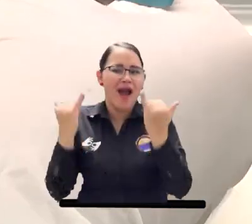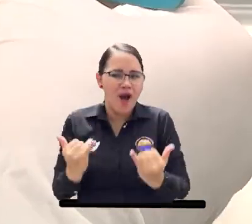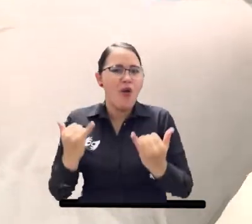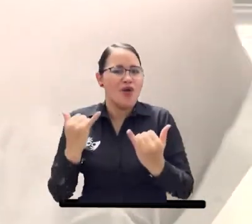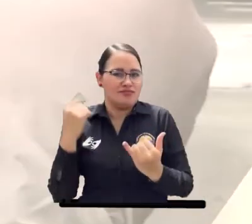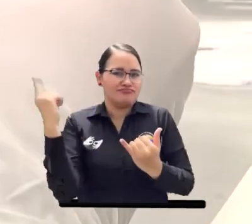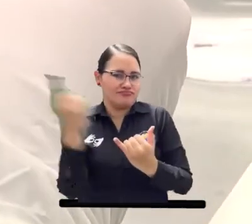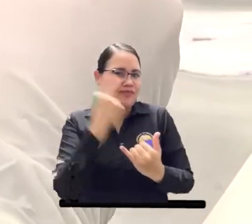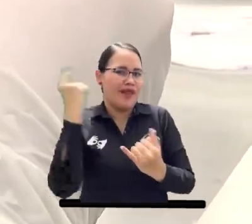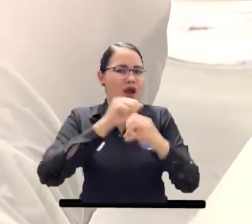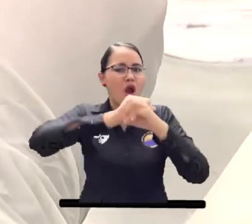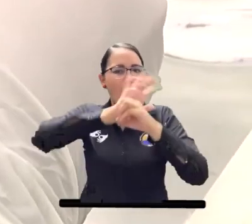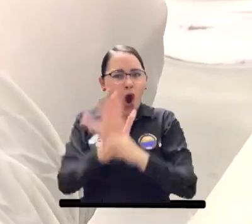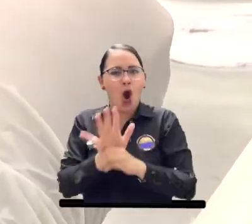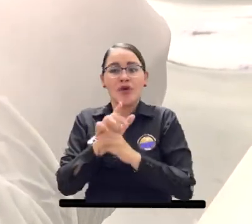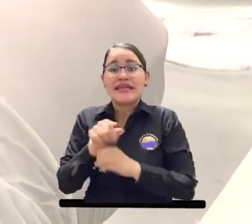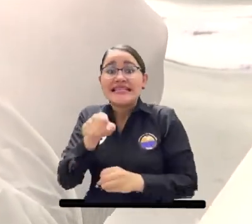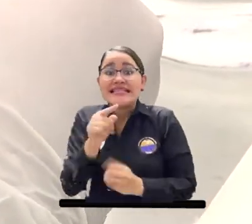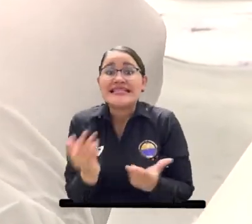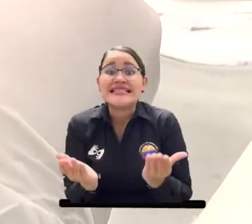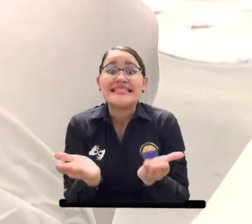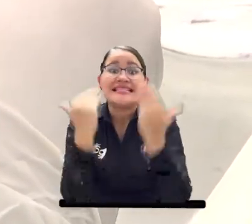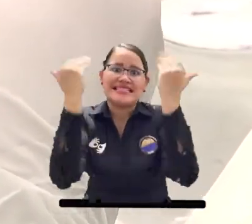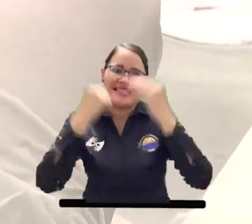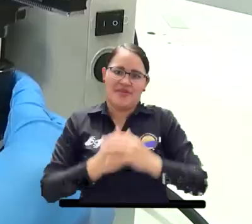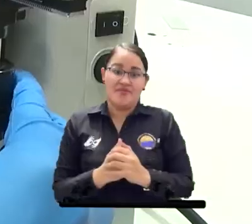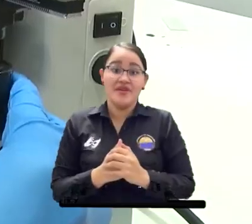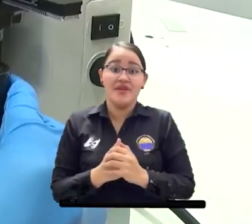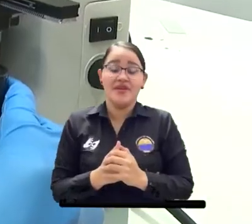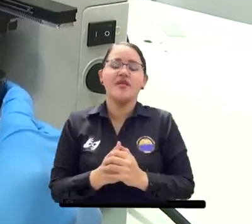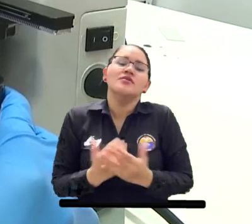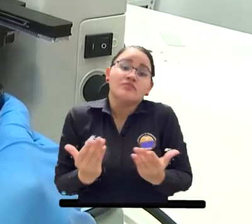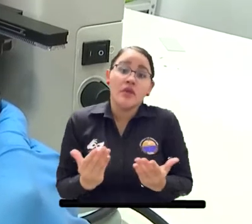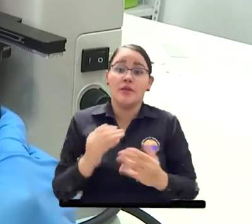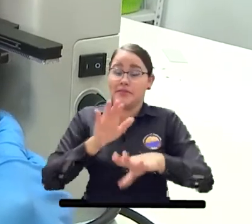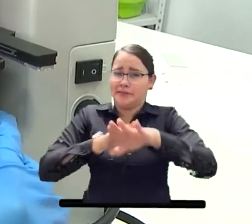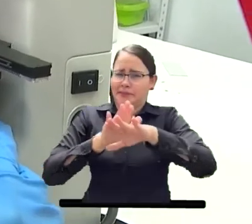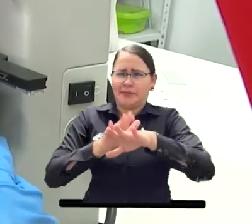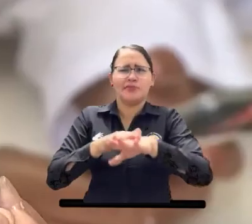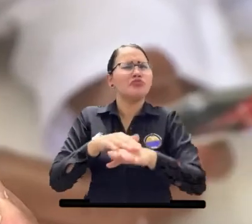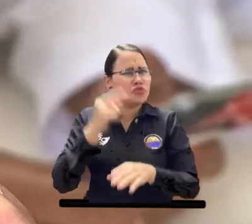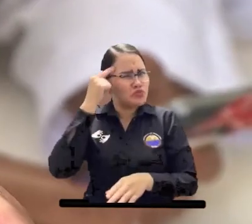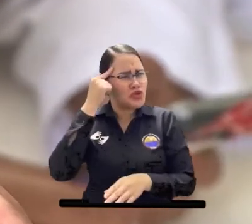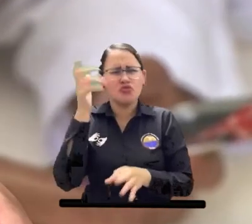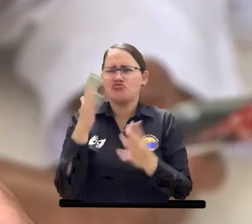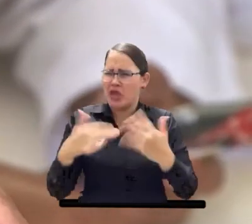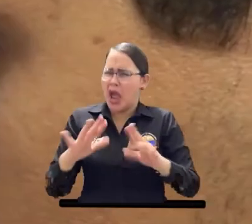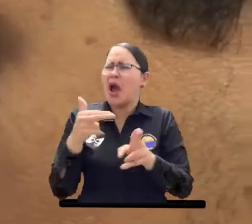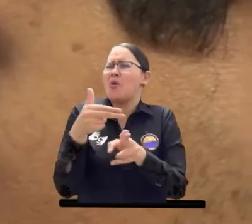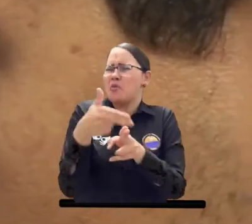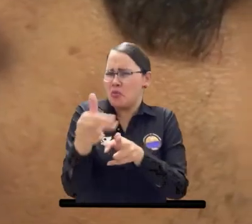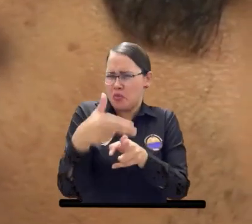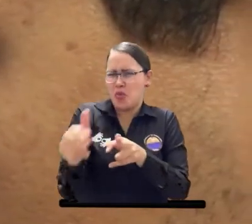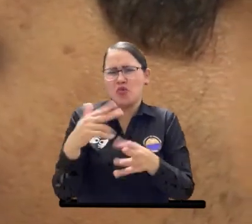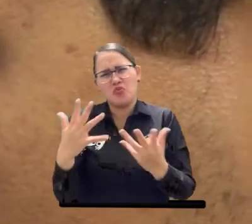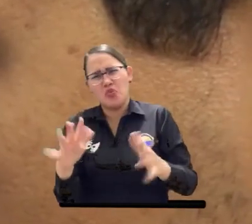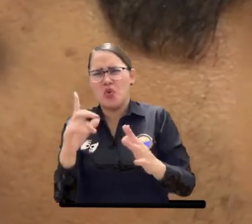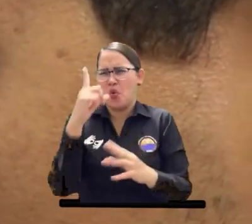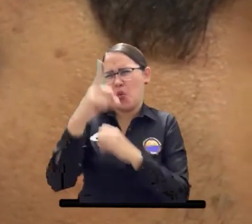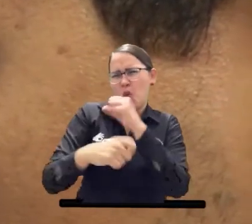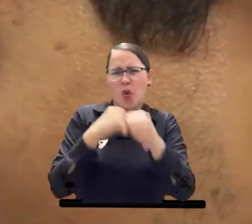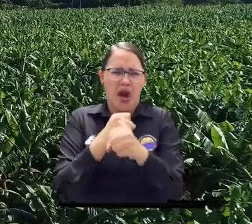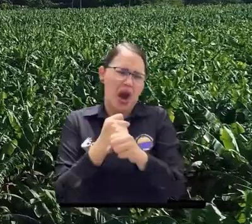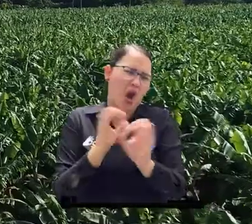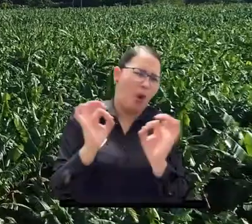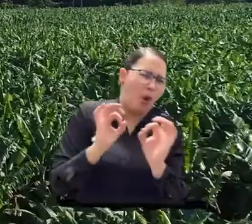la problemática actual del COVID-19. Es de resaltar que como fruto de esta convocatoria, en menos de un año tendríamos